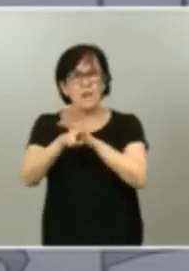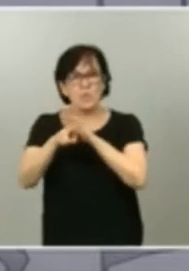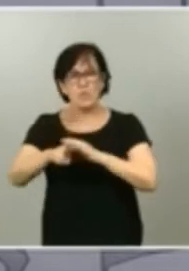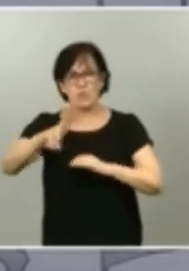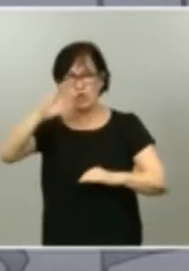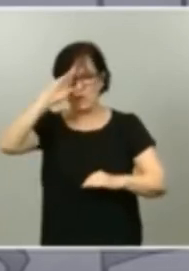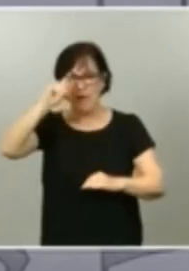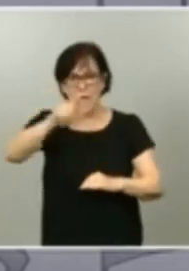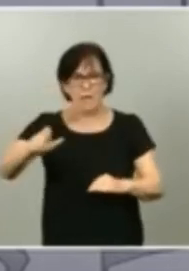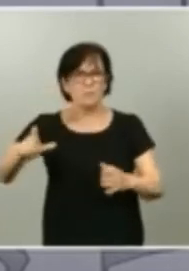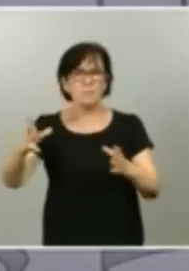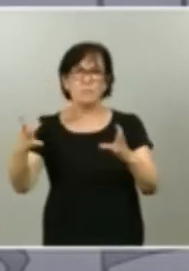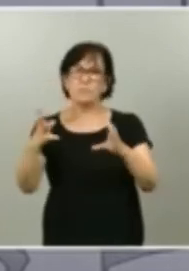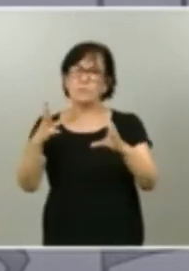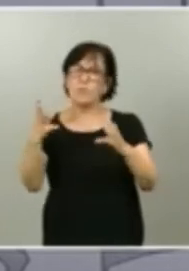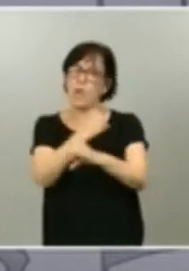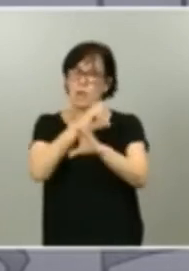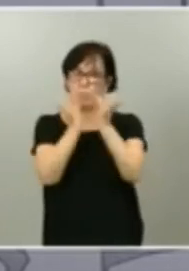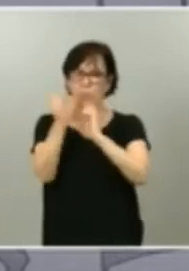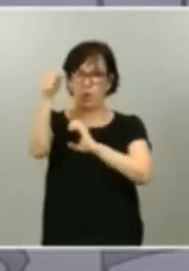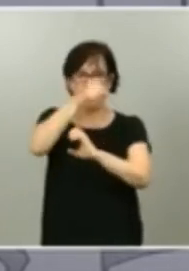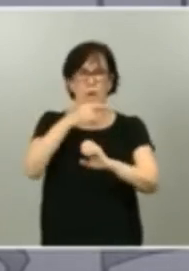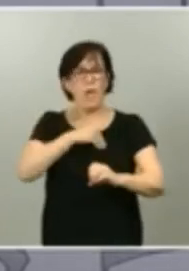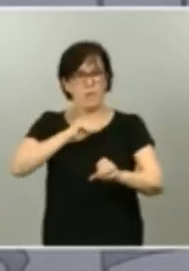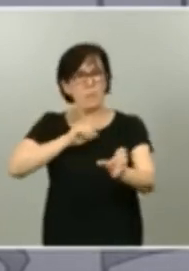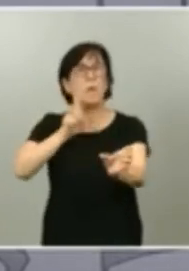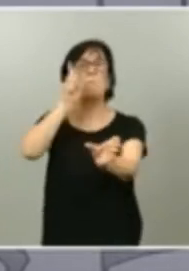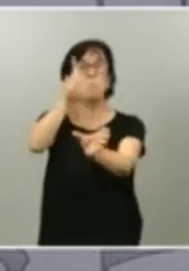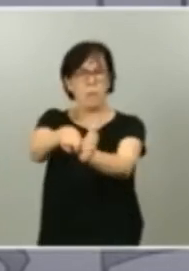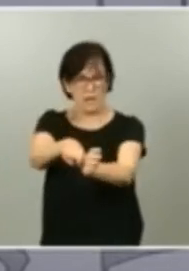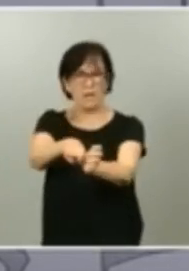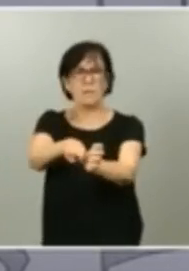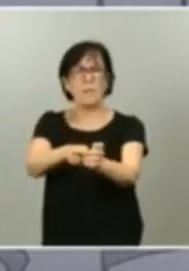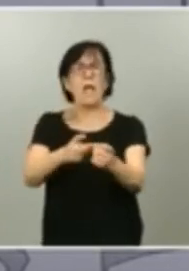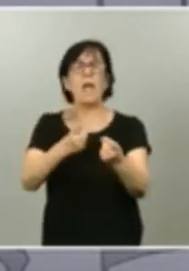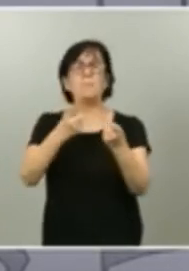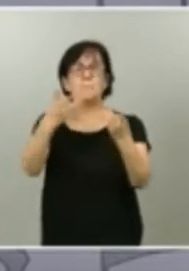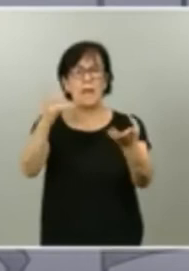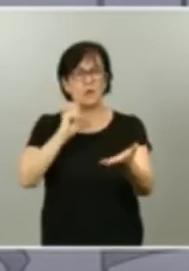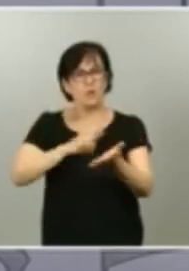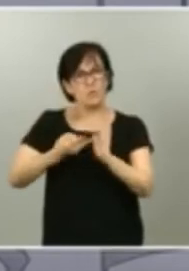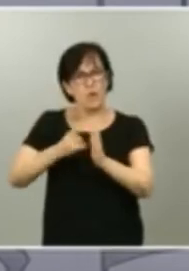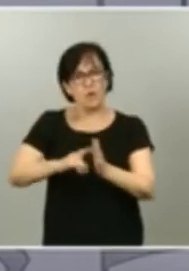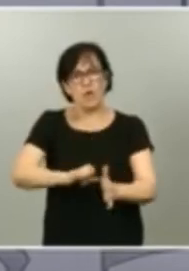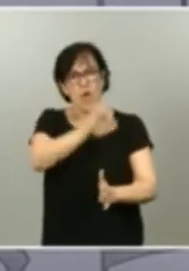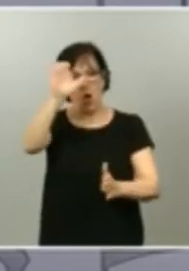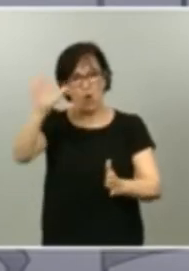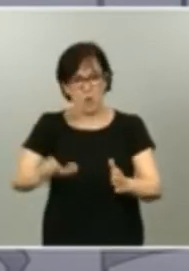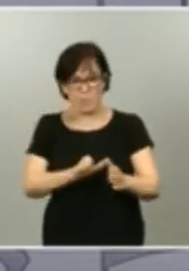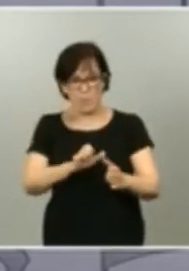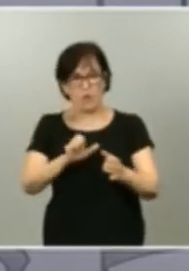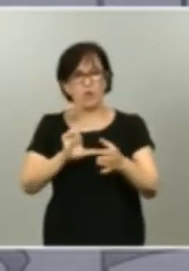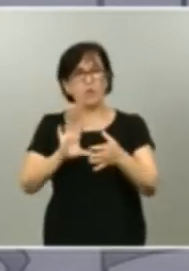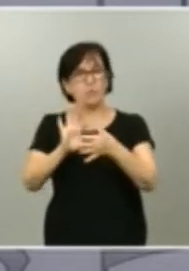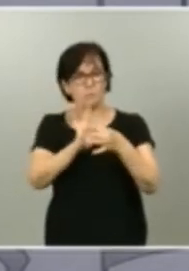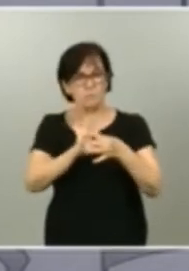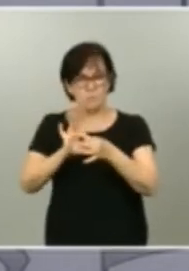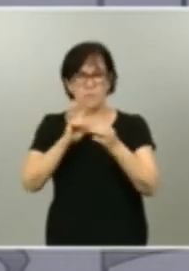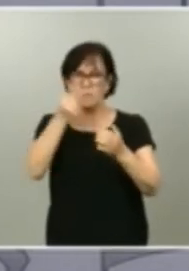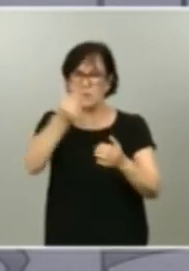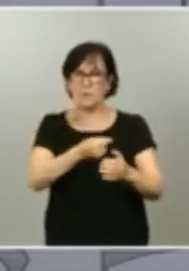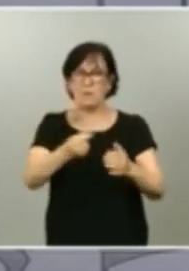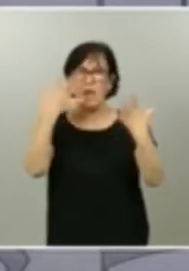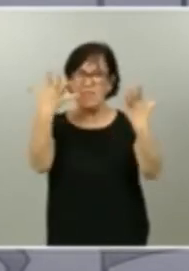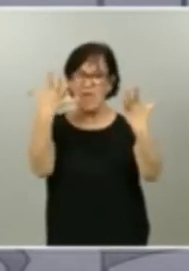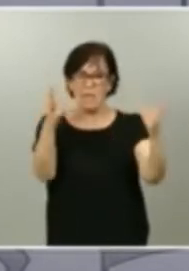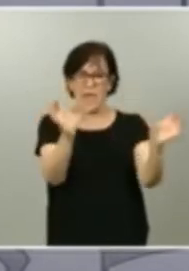España está participando en varios proyectos europeos conjuntos en estos momentos un total de 10 equipos investigadores